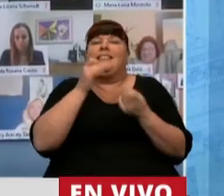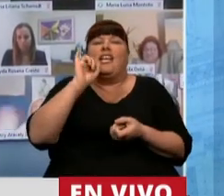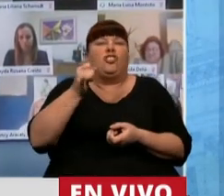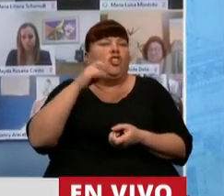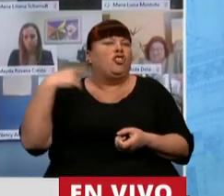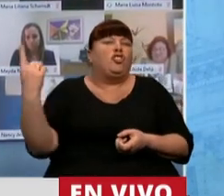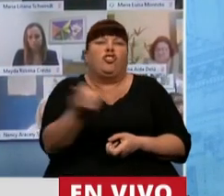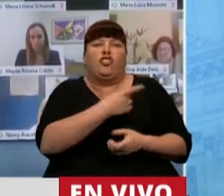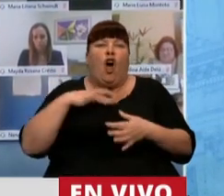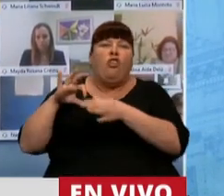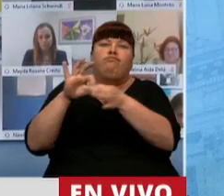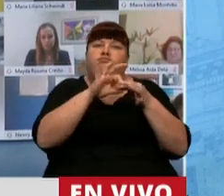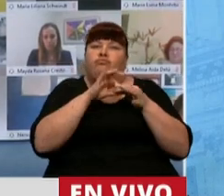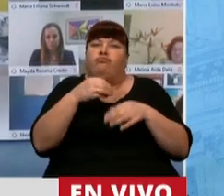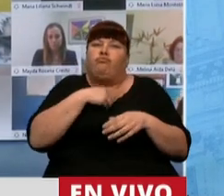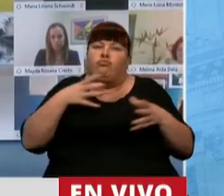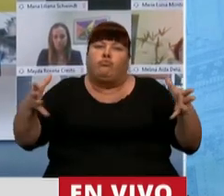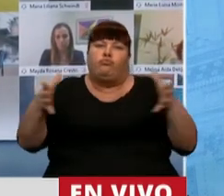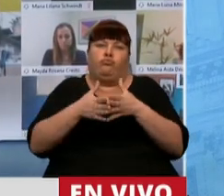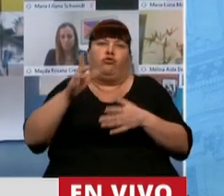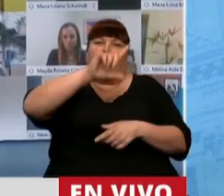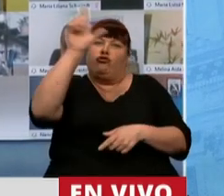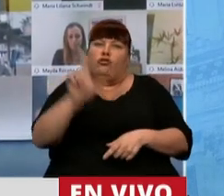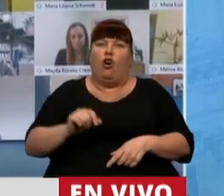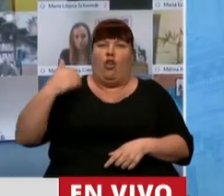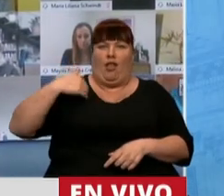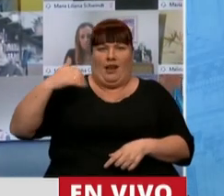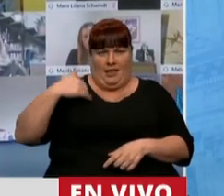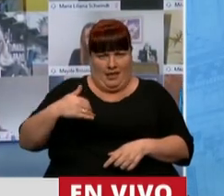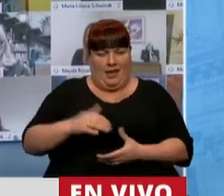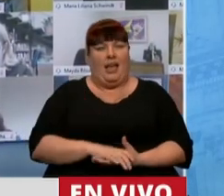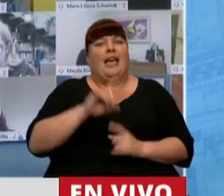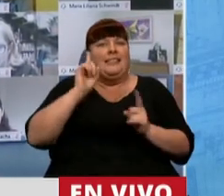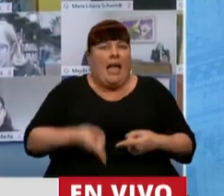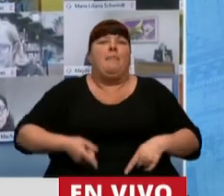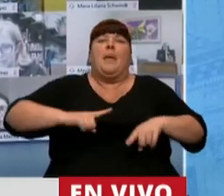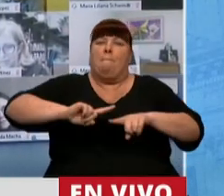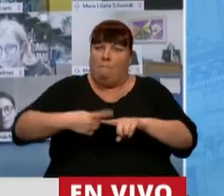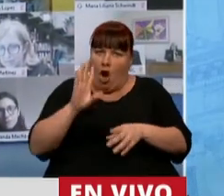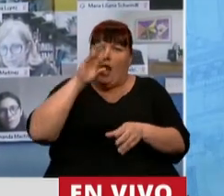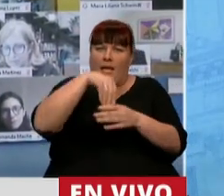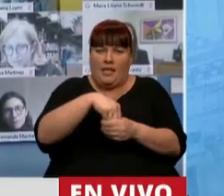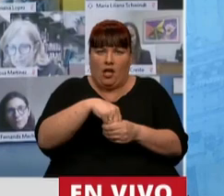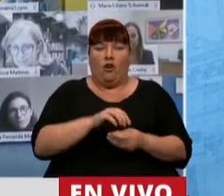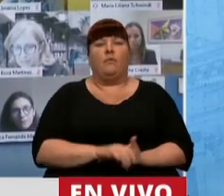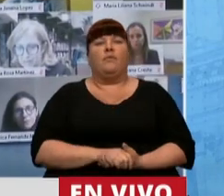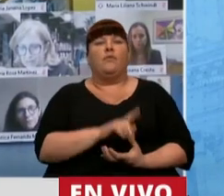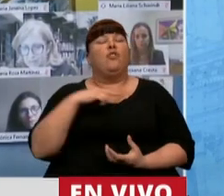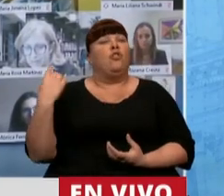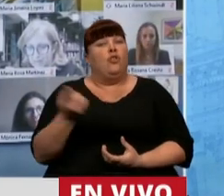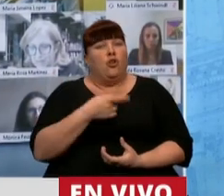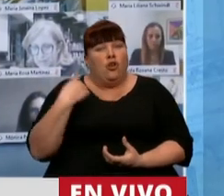mucha voluntad compartida del conjunto de los argentinos y su dirigencia política. Y nosotros